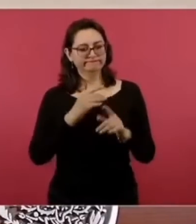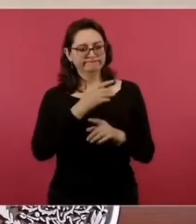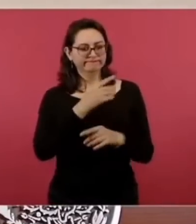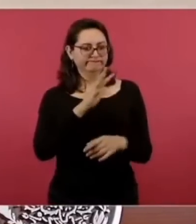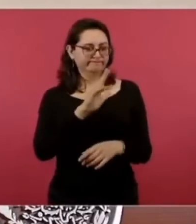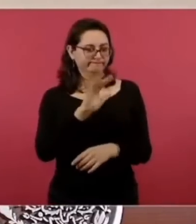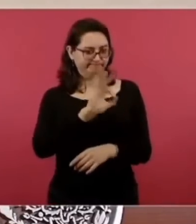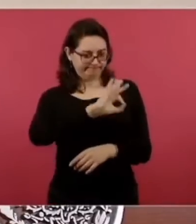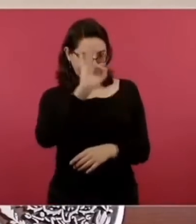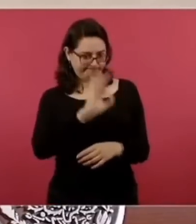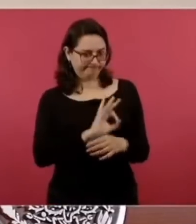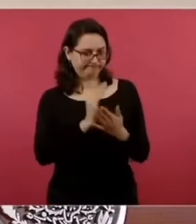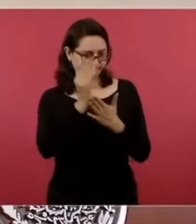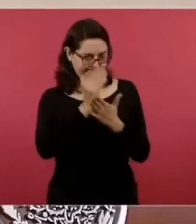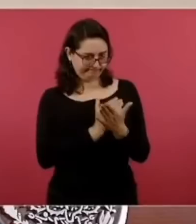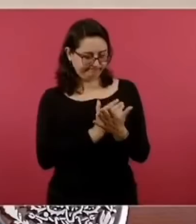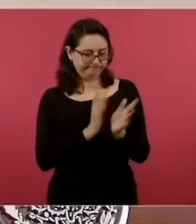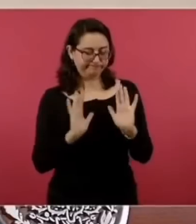ahorramos 2500